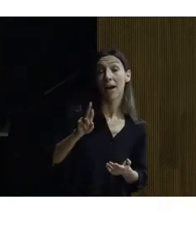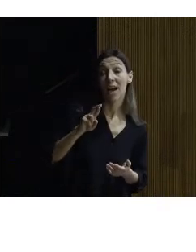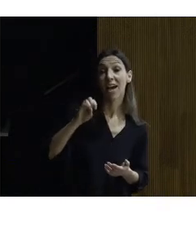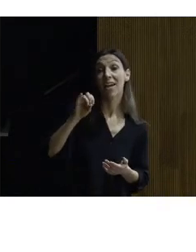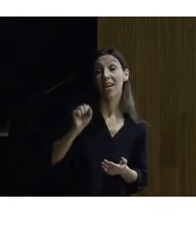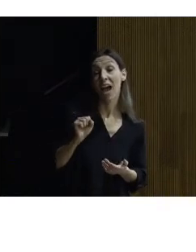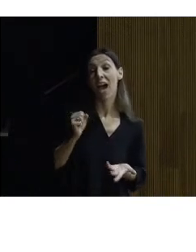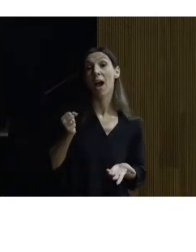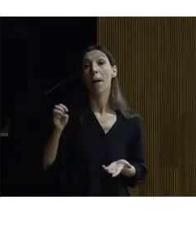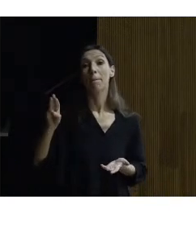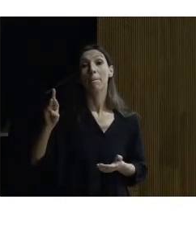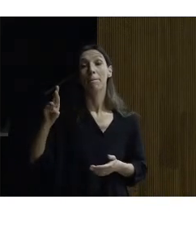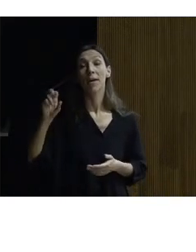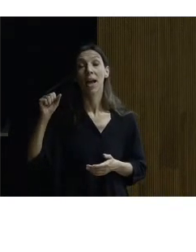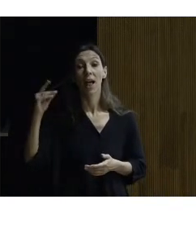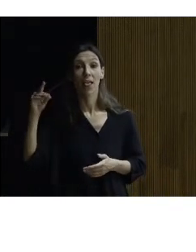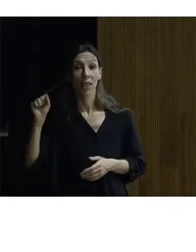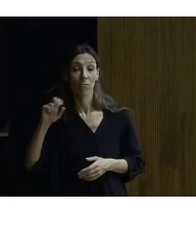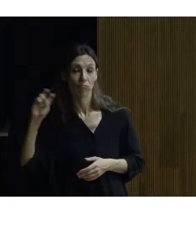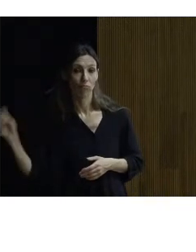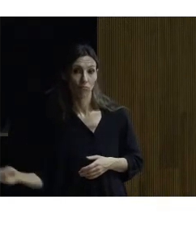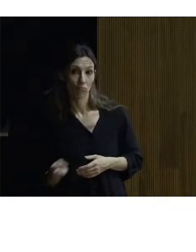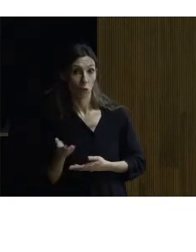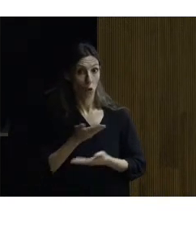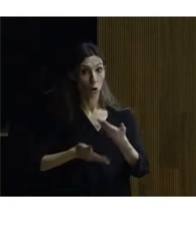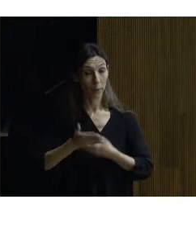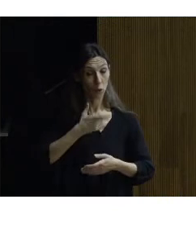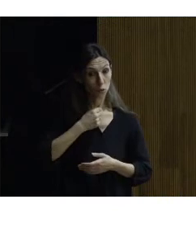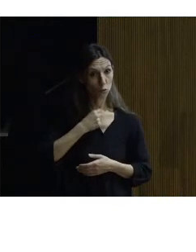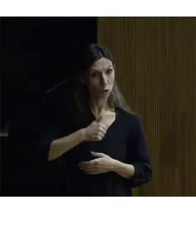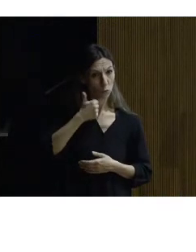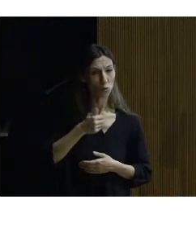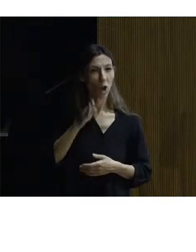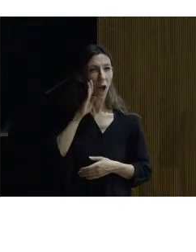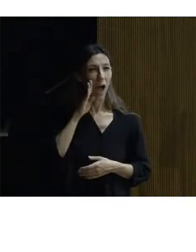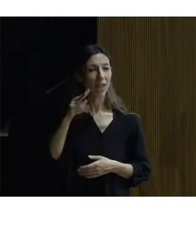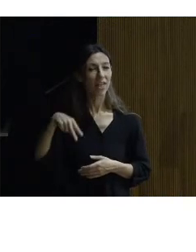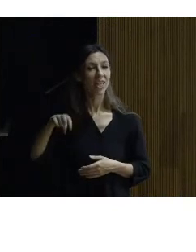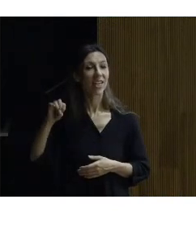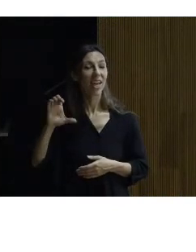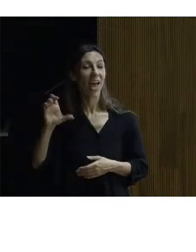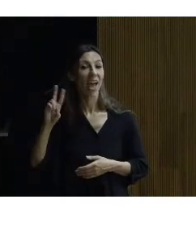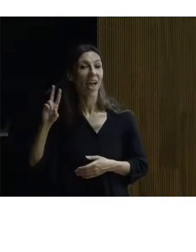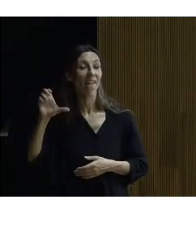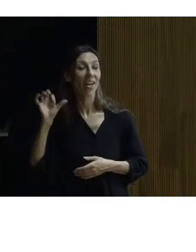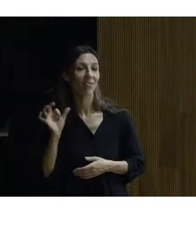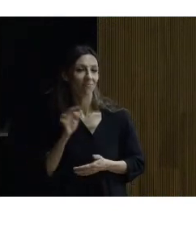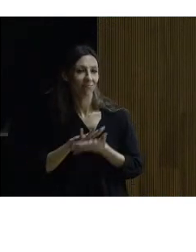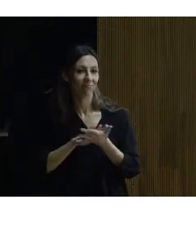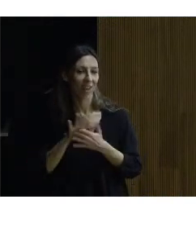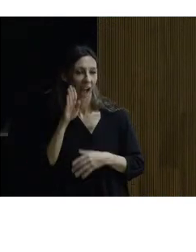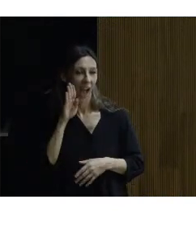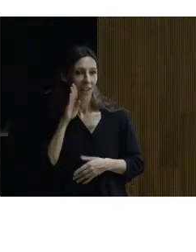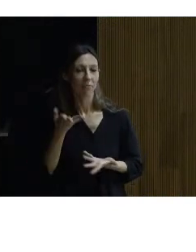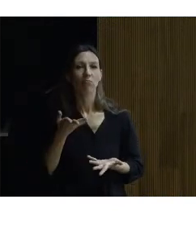de Prada y fue una colaboración me ha gustado mucho y lo pensaba decir lo que ha dicho Nieves esto no es una pelea entre arquitectos